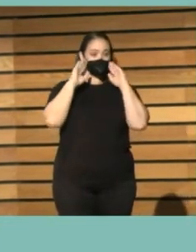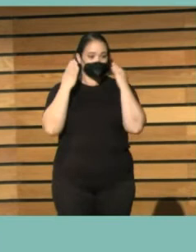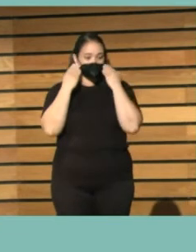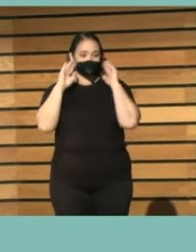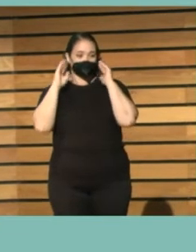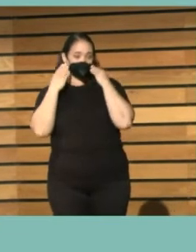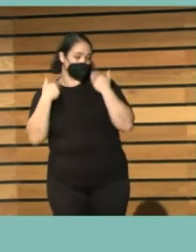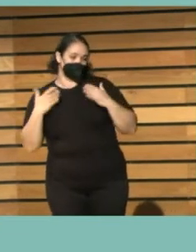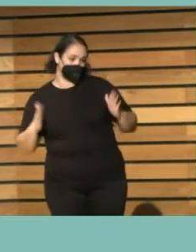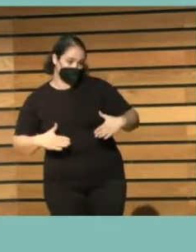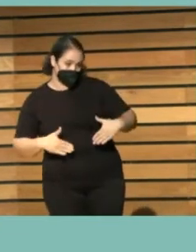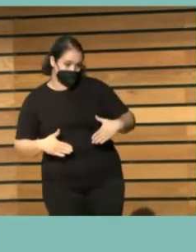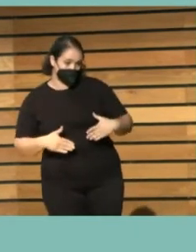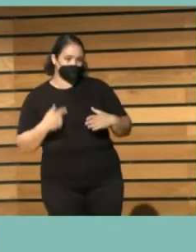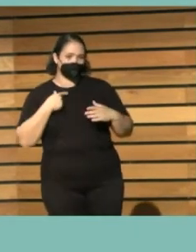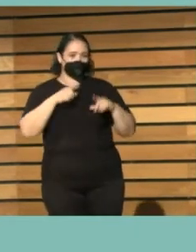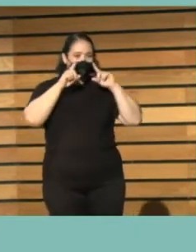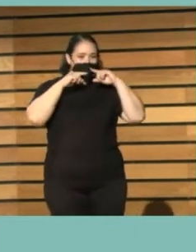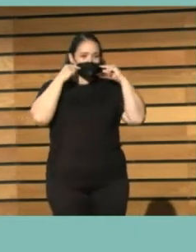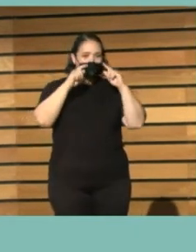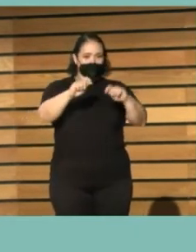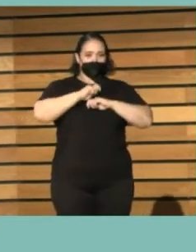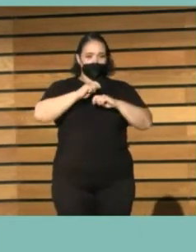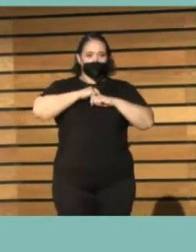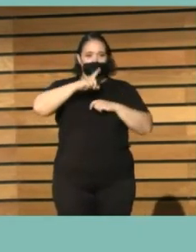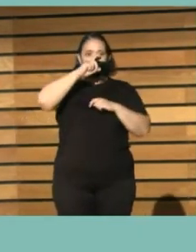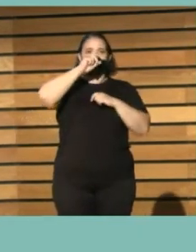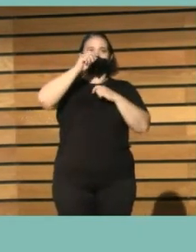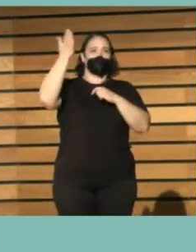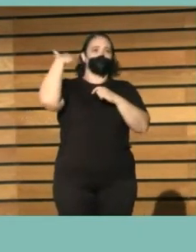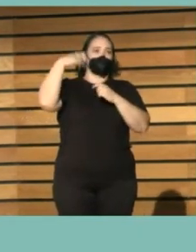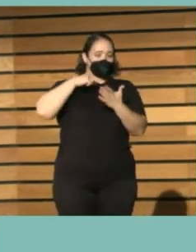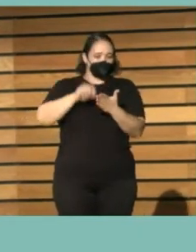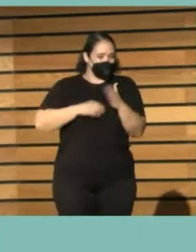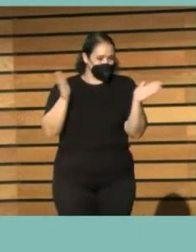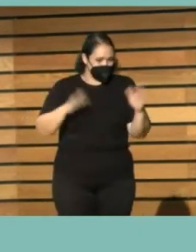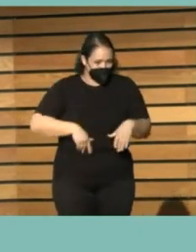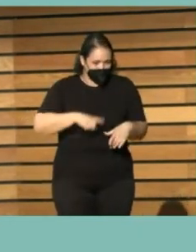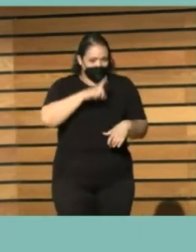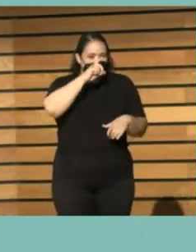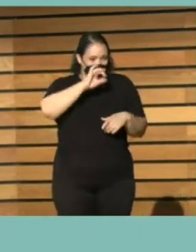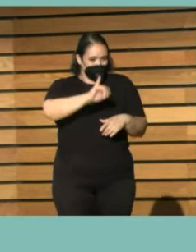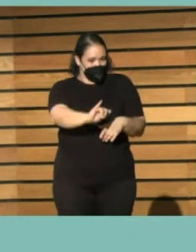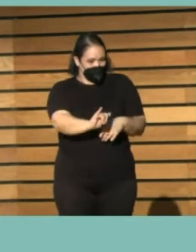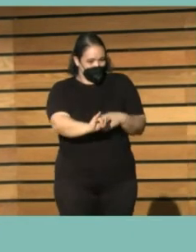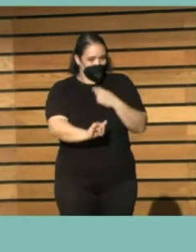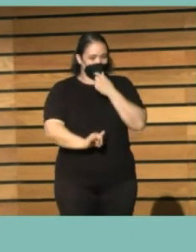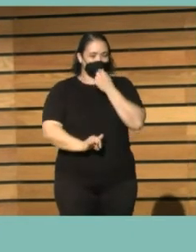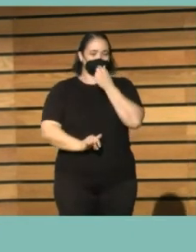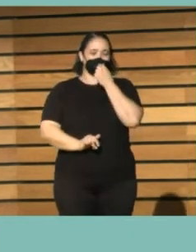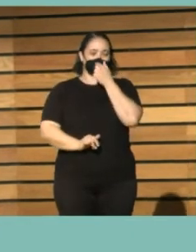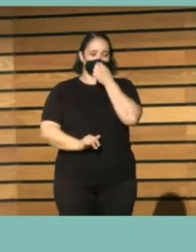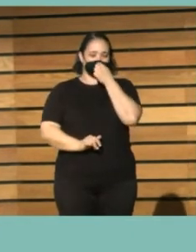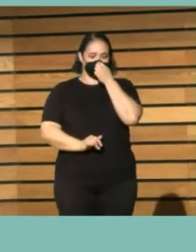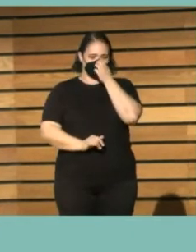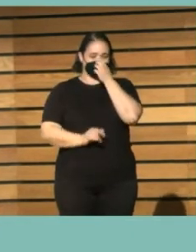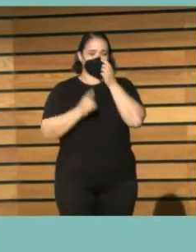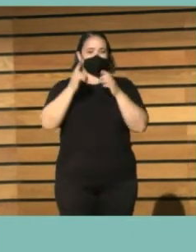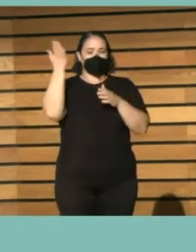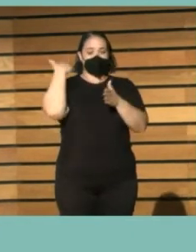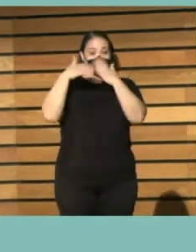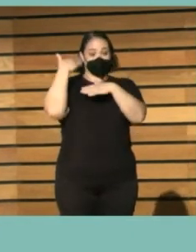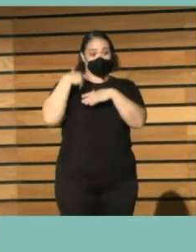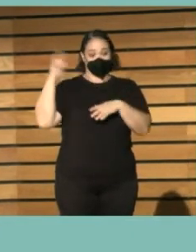bien este revival porque a uno se le escapa la sonrisa de algunas cosas que se acuerda que no están filmadas pero que también sucedieron entonces viniendo de ayer por la